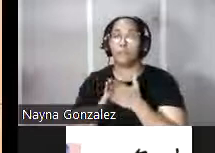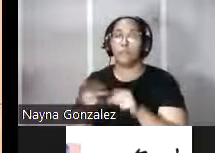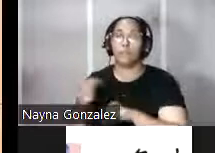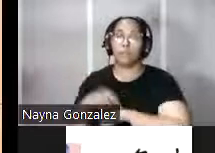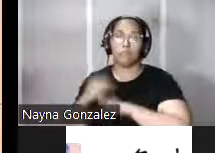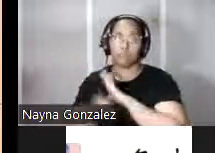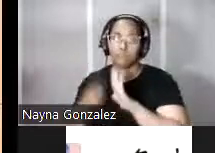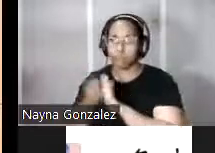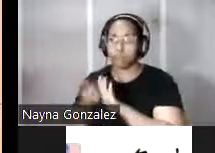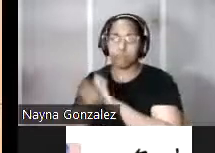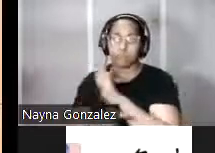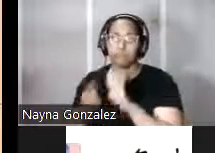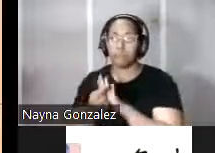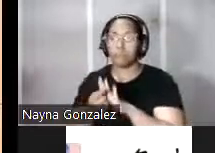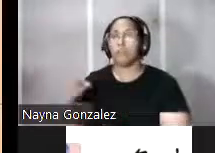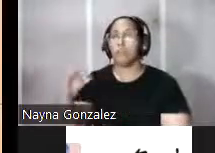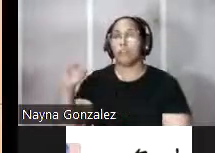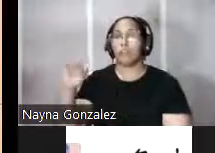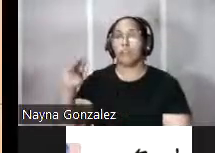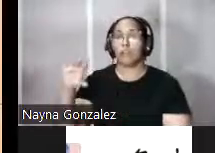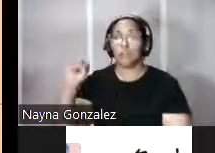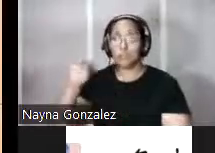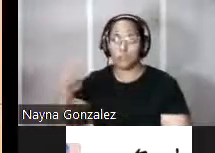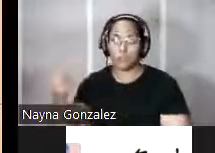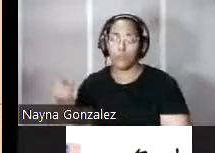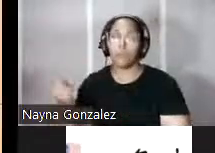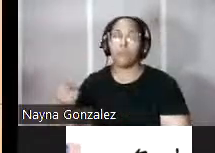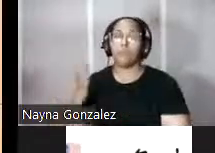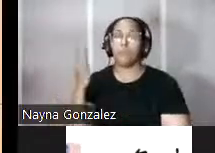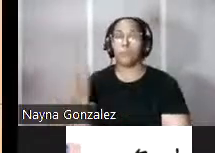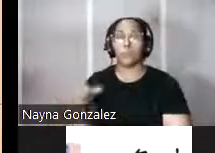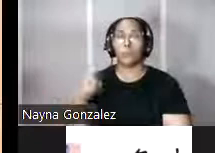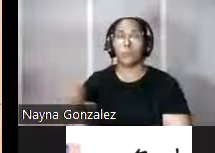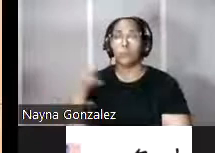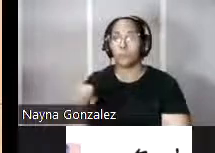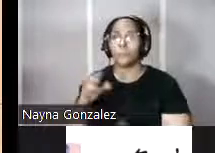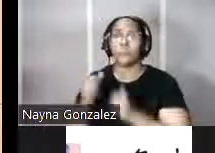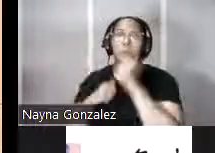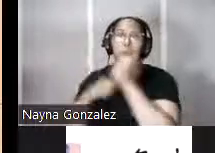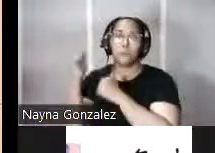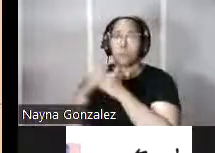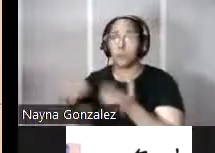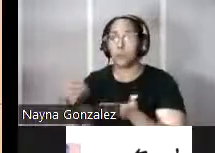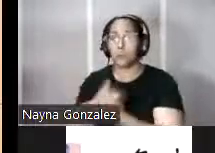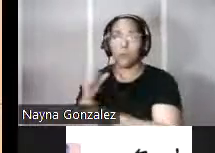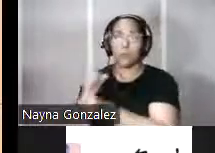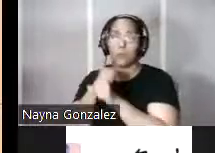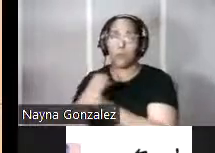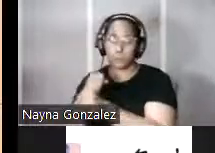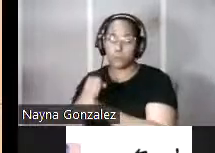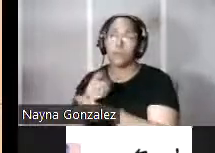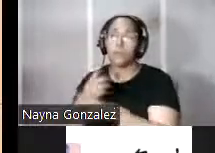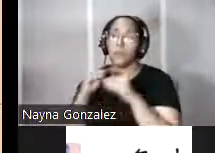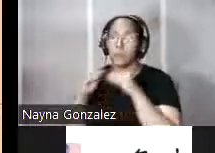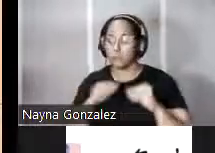sufragadas por el cabildo de San Juan aunque no hay que olvidar que la construcción de nuevas obras defensivas y la mejora de las